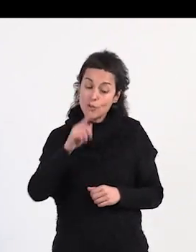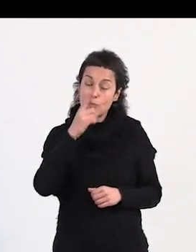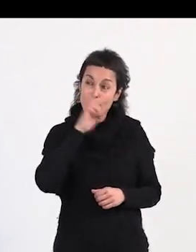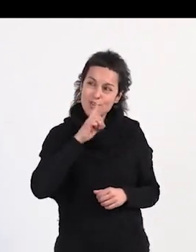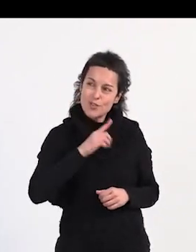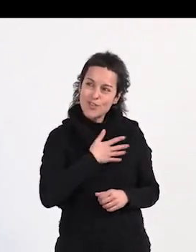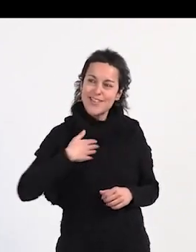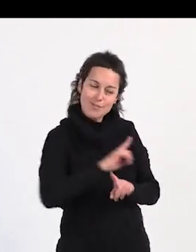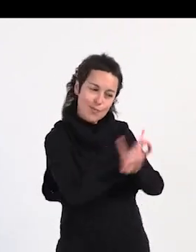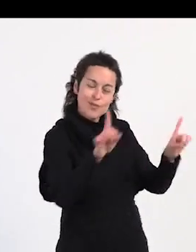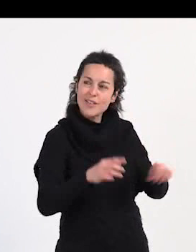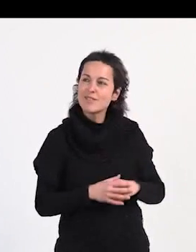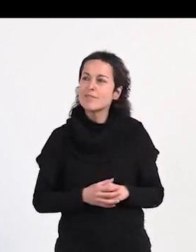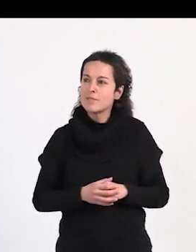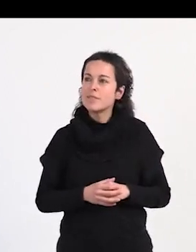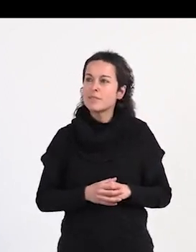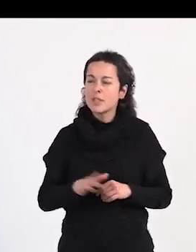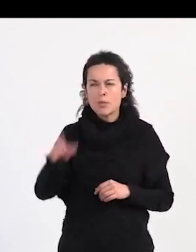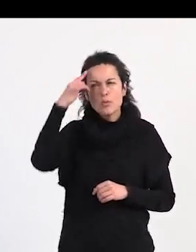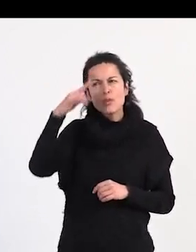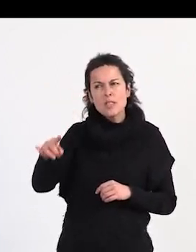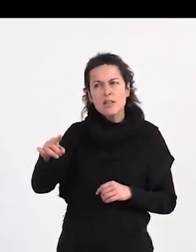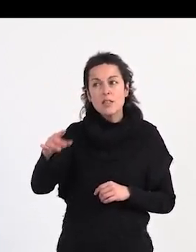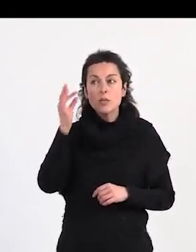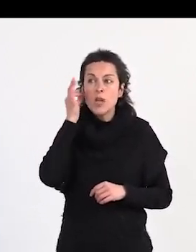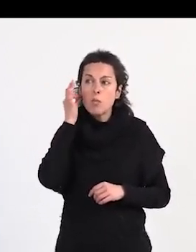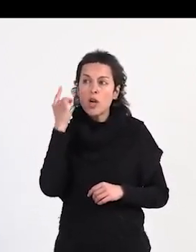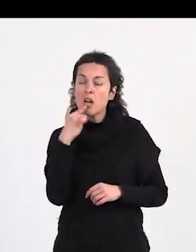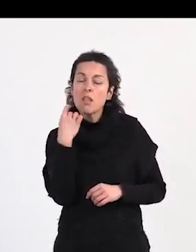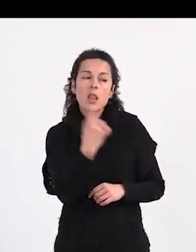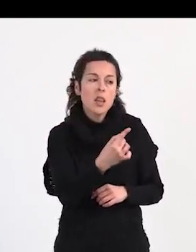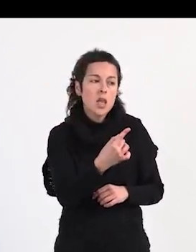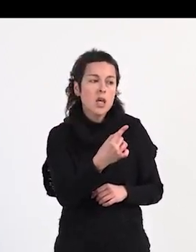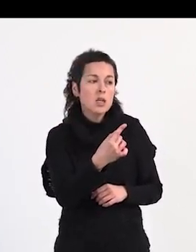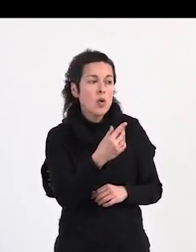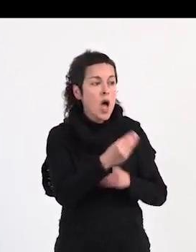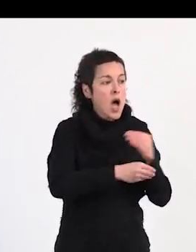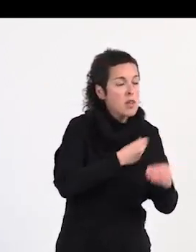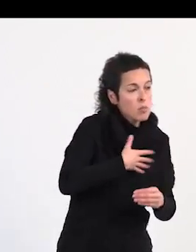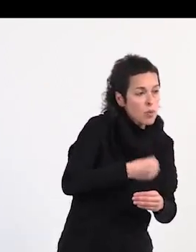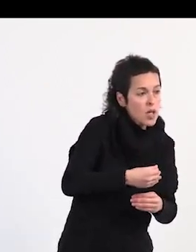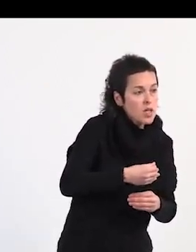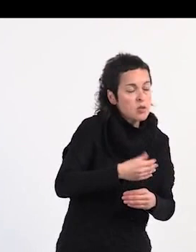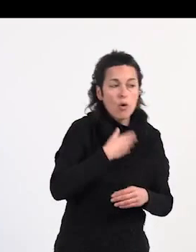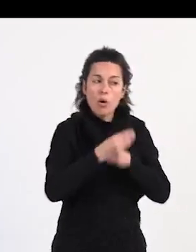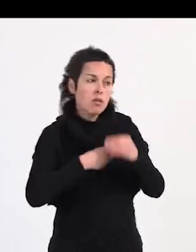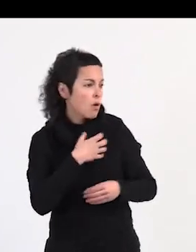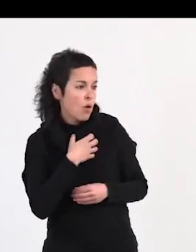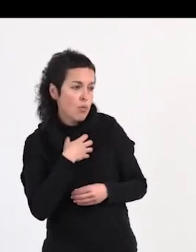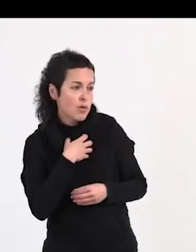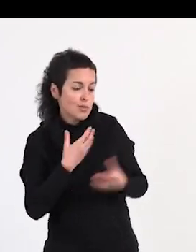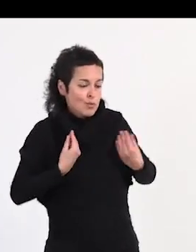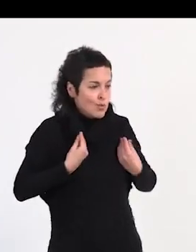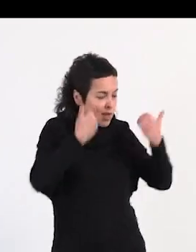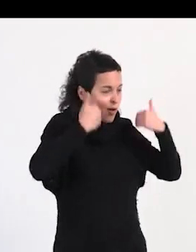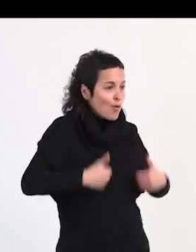ejerza el trabajo sexual. Pero como sabes que no puedes decir a una mujer que puede o que no puede hacer con su cuerpo y con